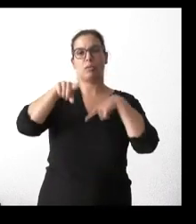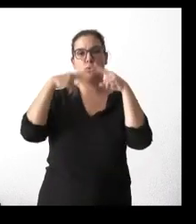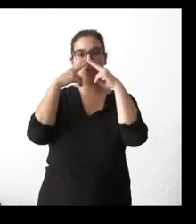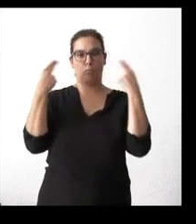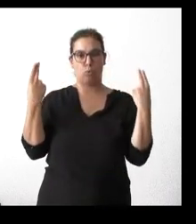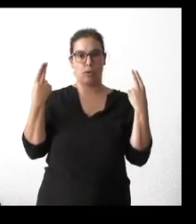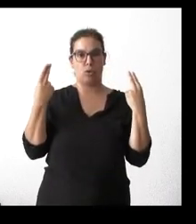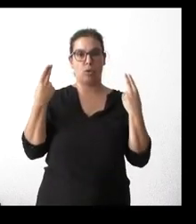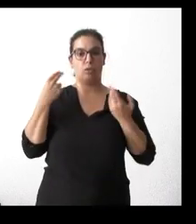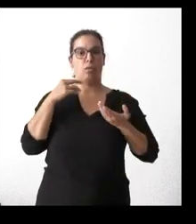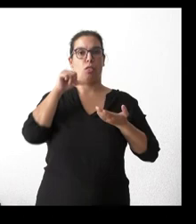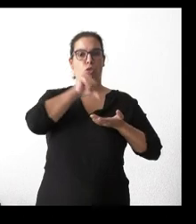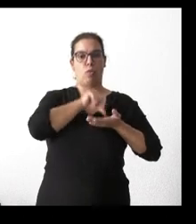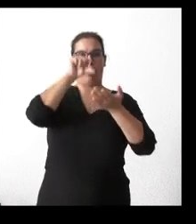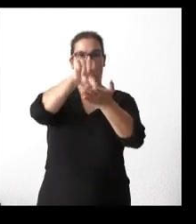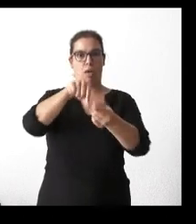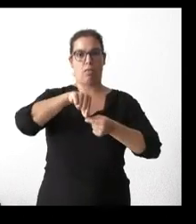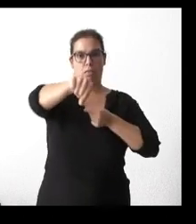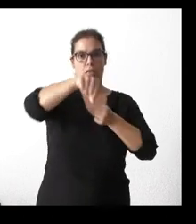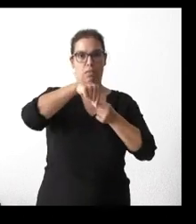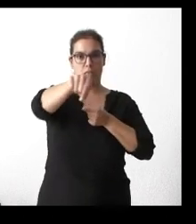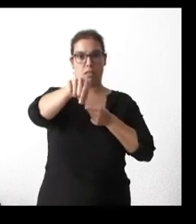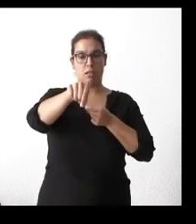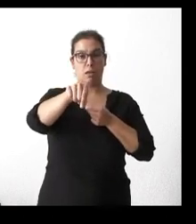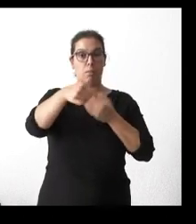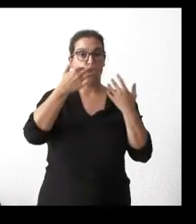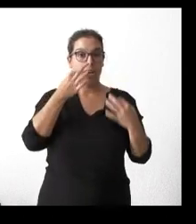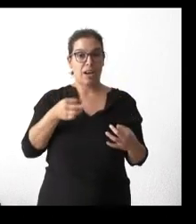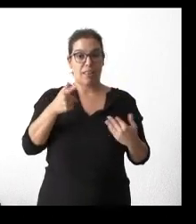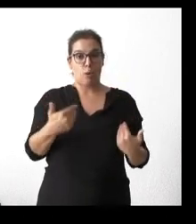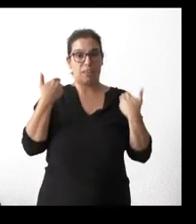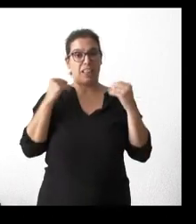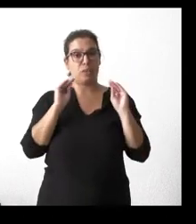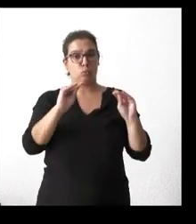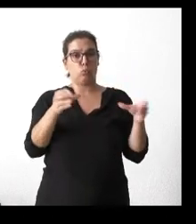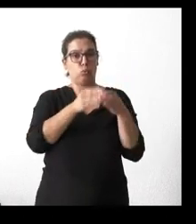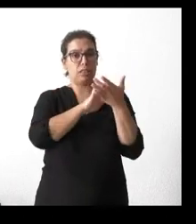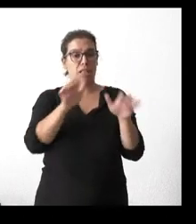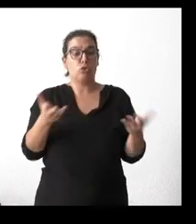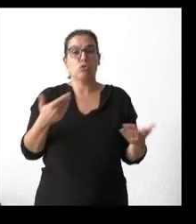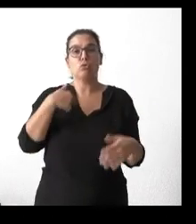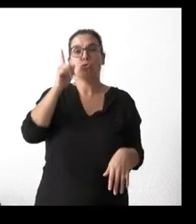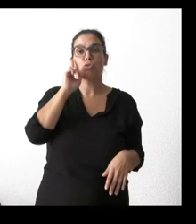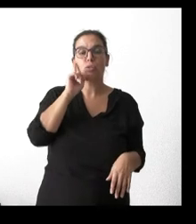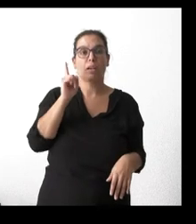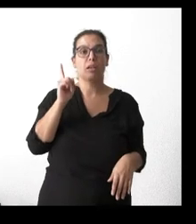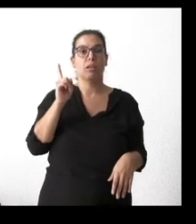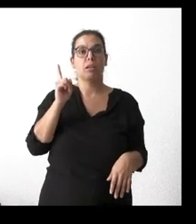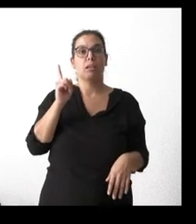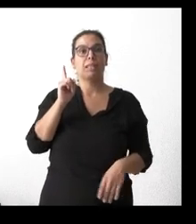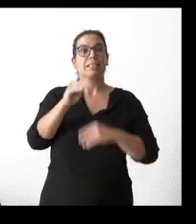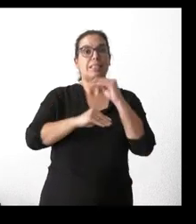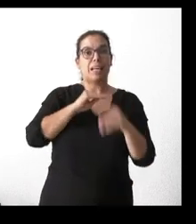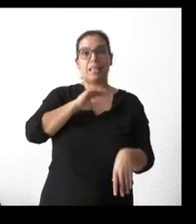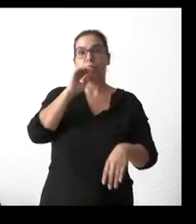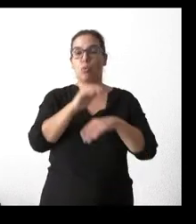interurbano, que, como bien recordaba usted, es efectivamente el que es competencia de la Junta de Castilla y León. No sé en qué medida se está aplicando esta